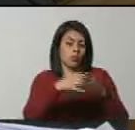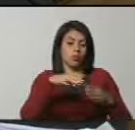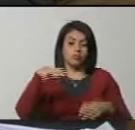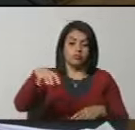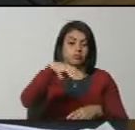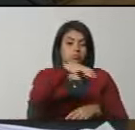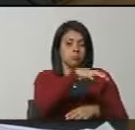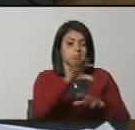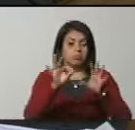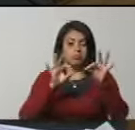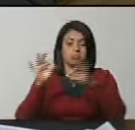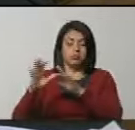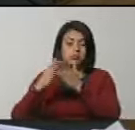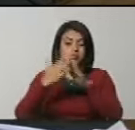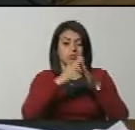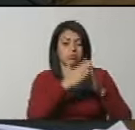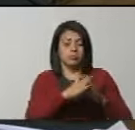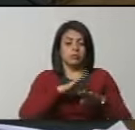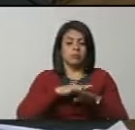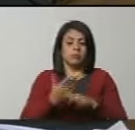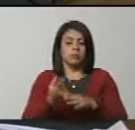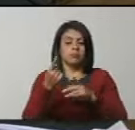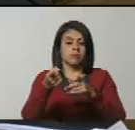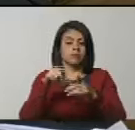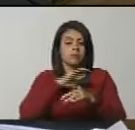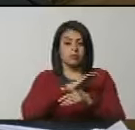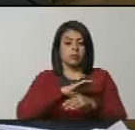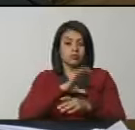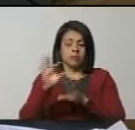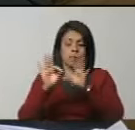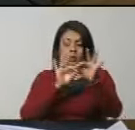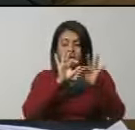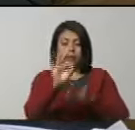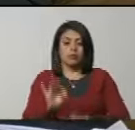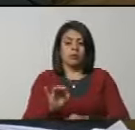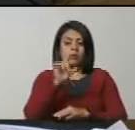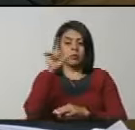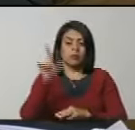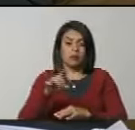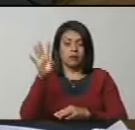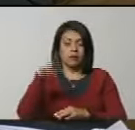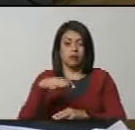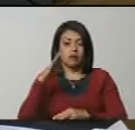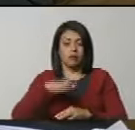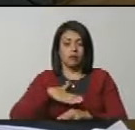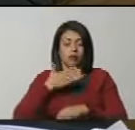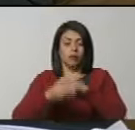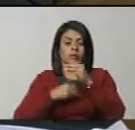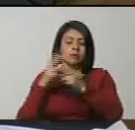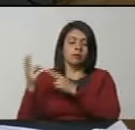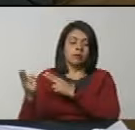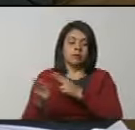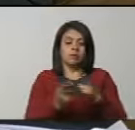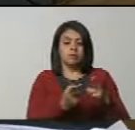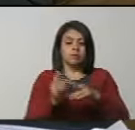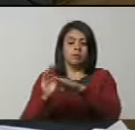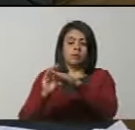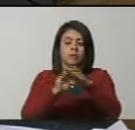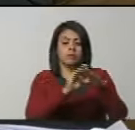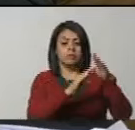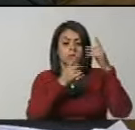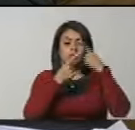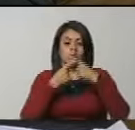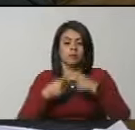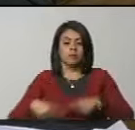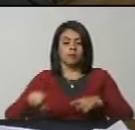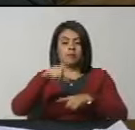escogidos por la alta comisión. La alta comisión para la defensa de la Guayana Esequiba podrá invitar o convocar a otras